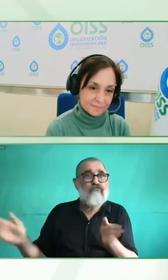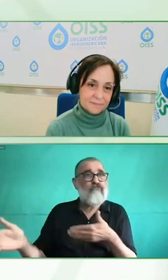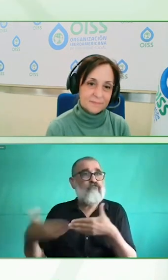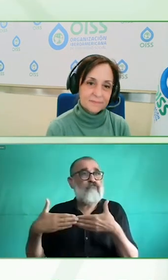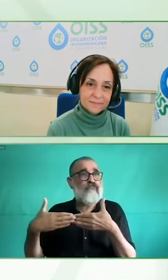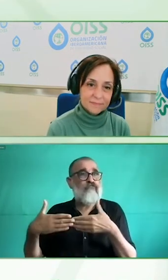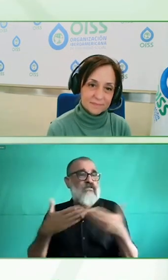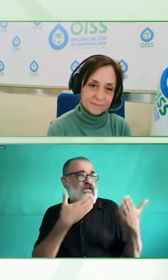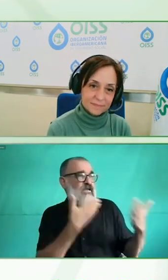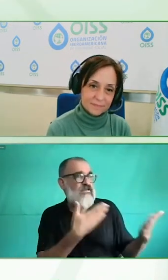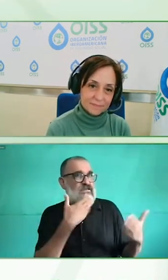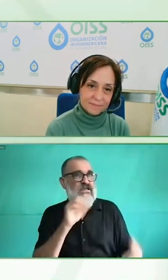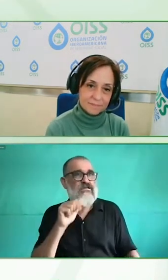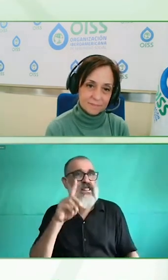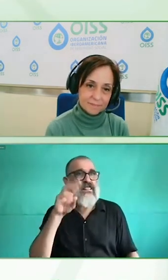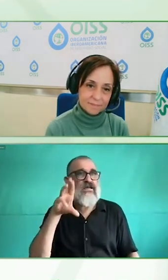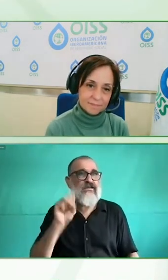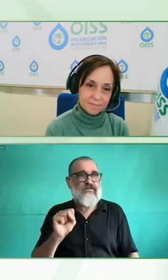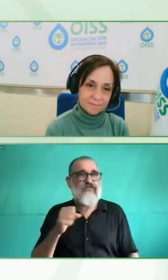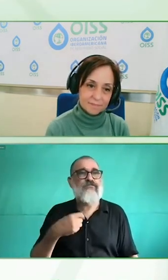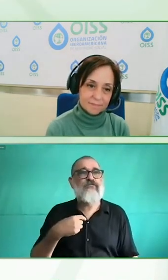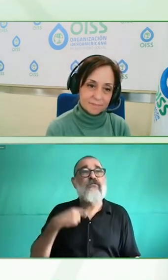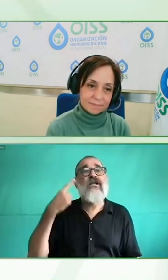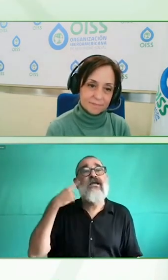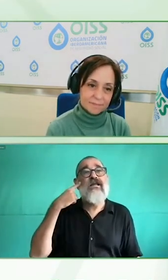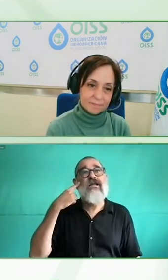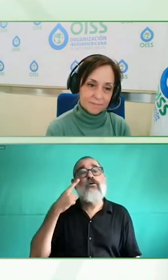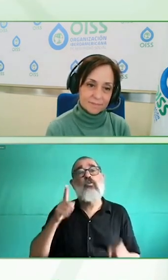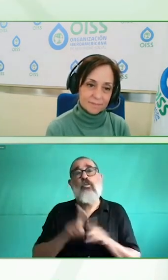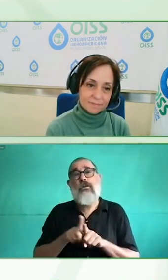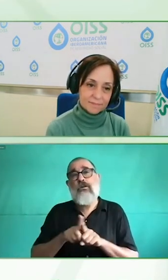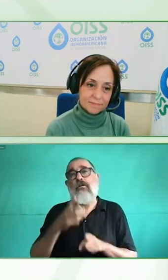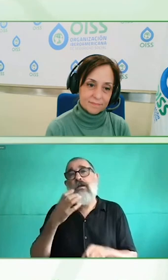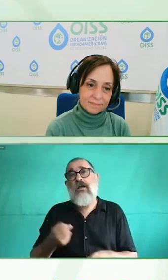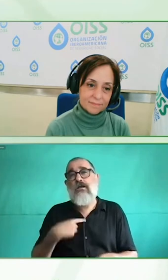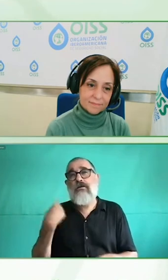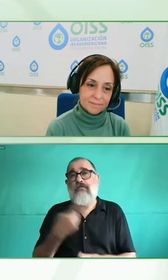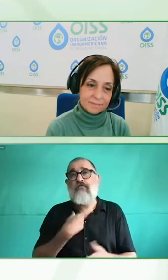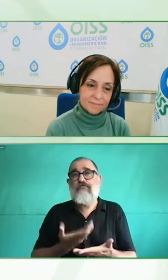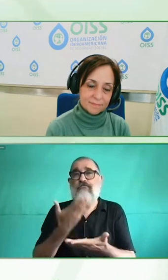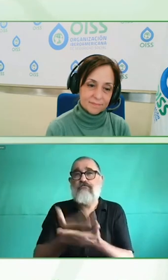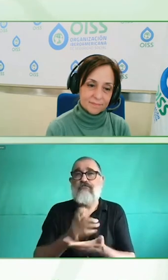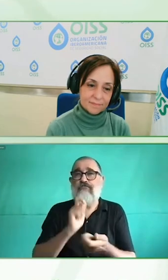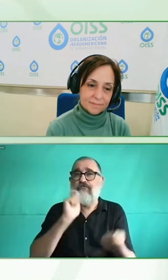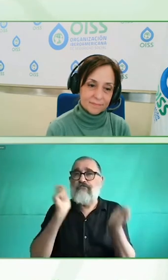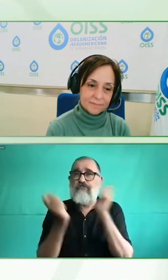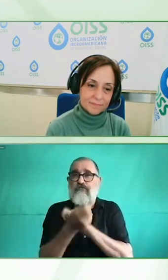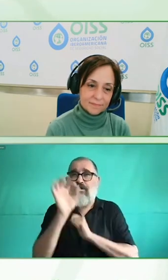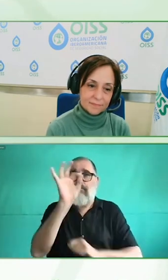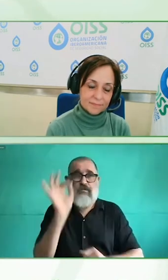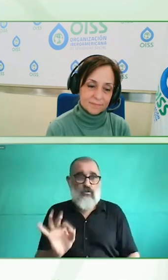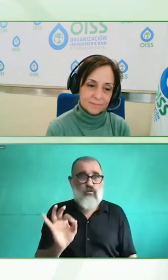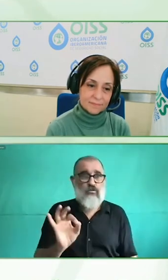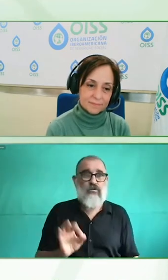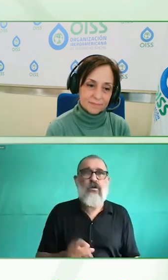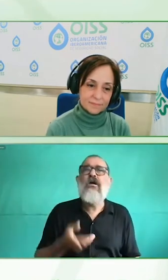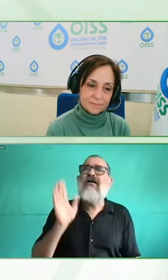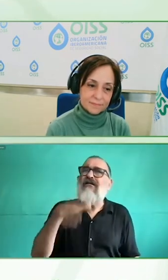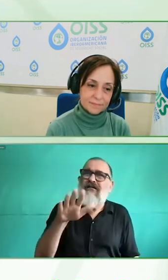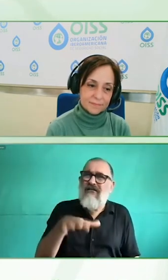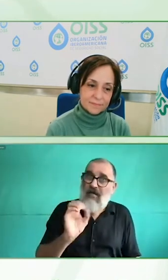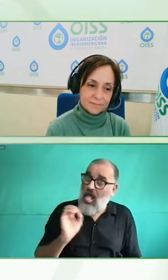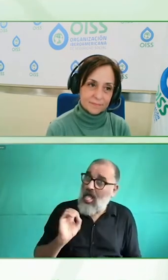porque no hemos dado una oportunidad porque no hemos buscado si existe una brecha educativa existen muchas brechas pero pongamos nuestro papel en transformar aquello